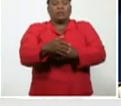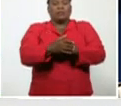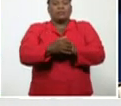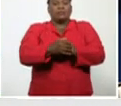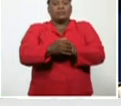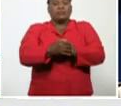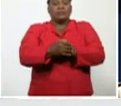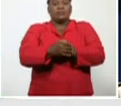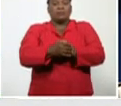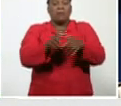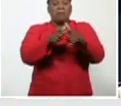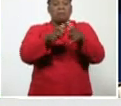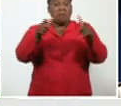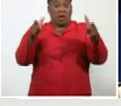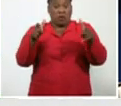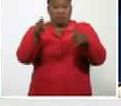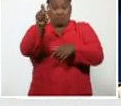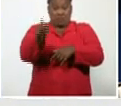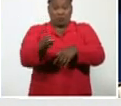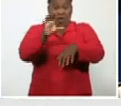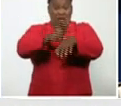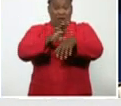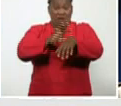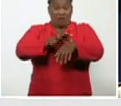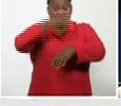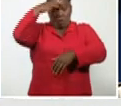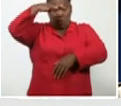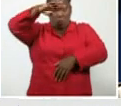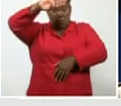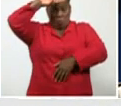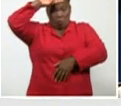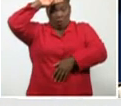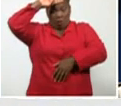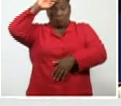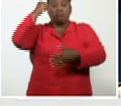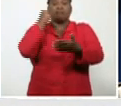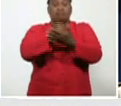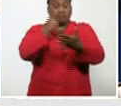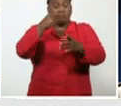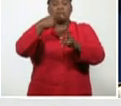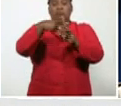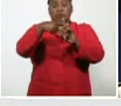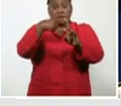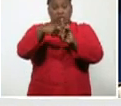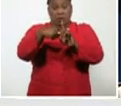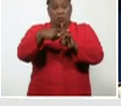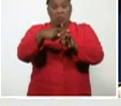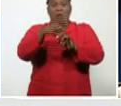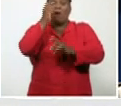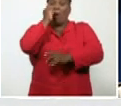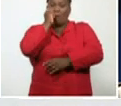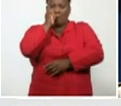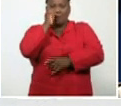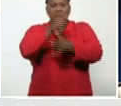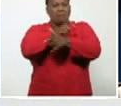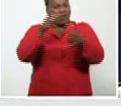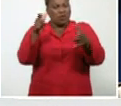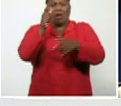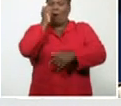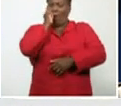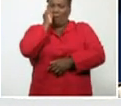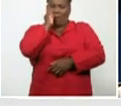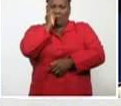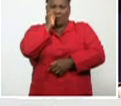la mayor cantidad de personas con diagnóstico en nuestro país son del sexo masculino. En este caso, el